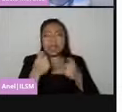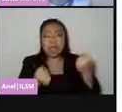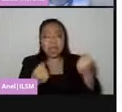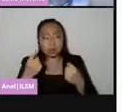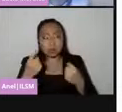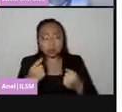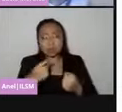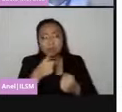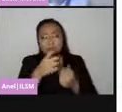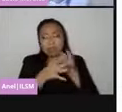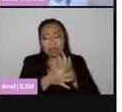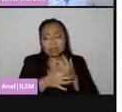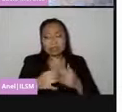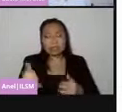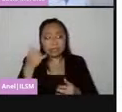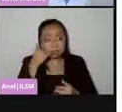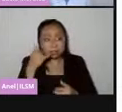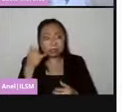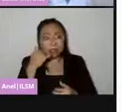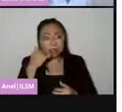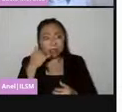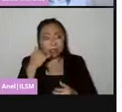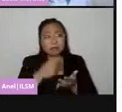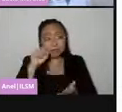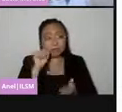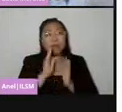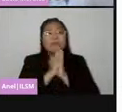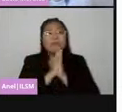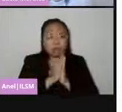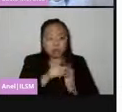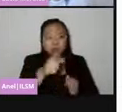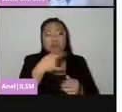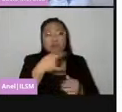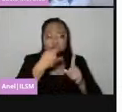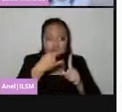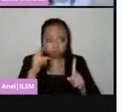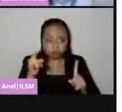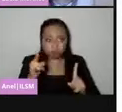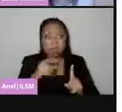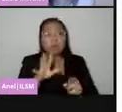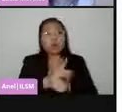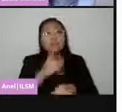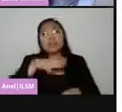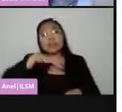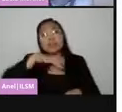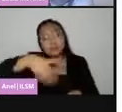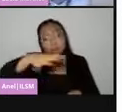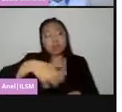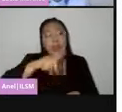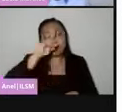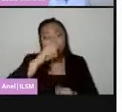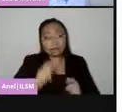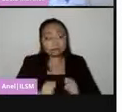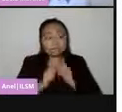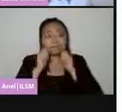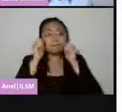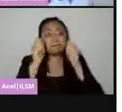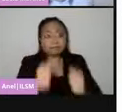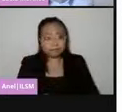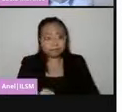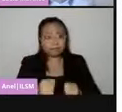capacitadora les está llamando de nuevo a su puerta, por favor, recibanlo, porque seguramente están buscándolas para entregarles este nombramiento.